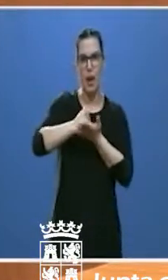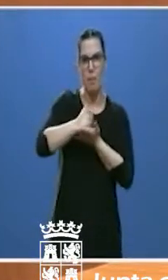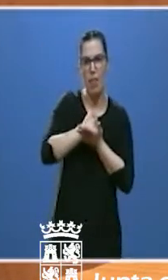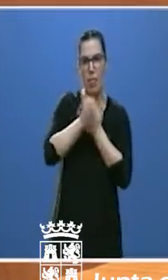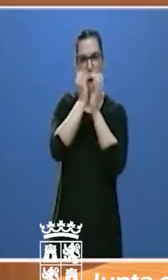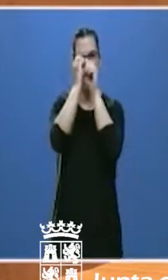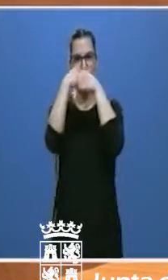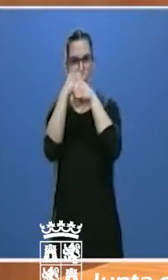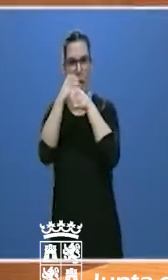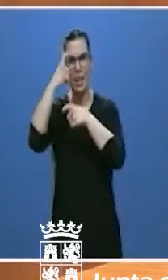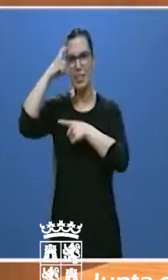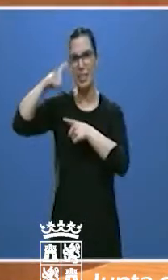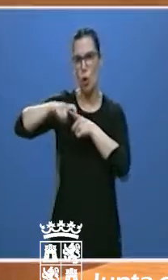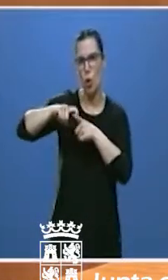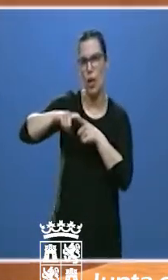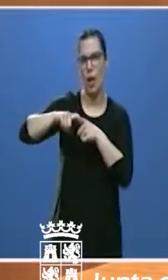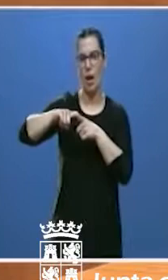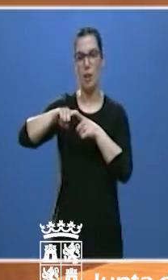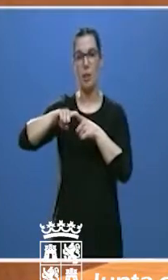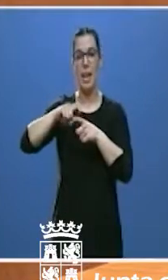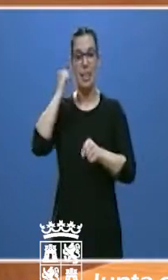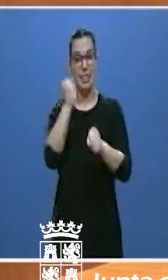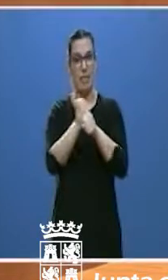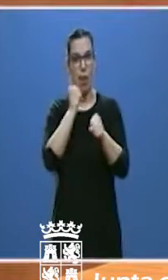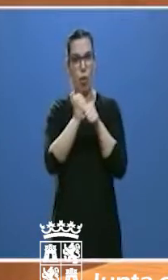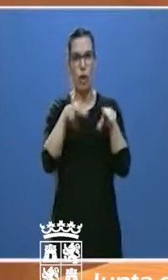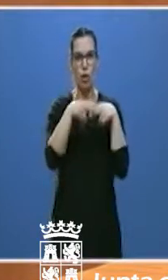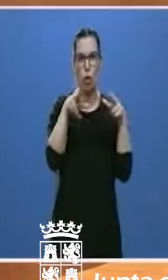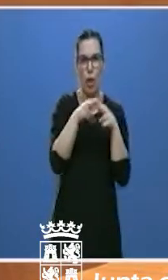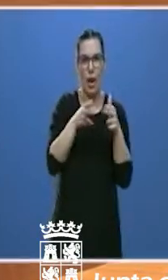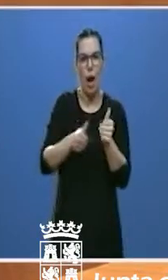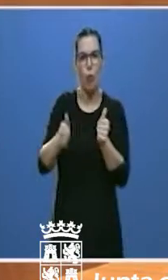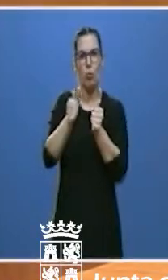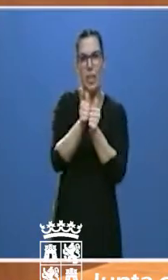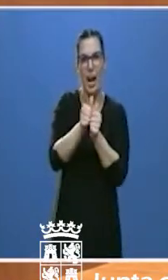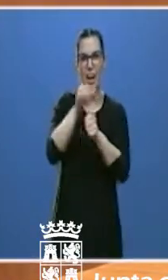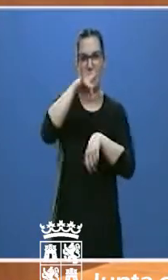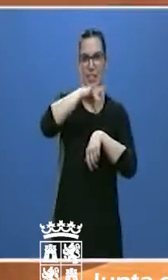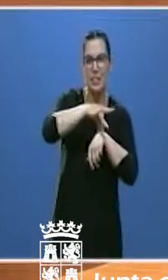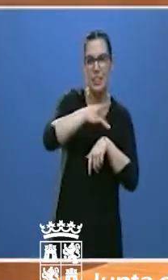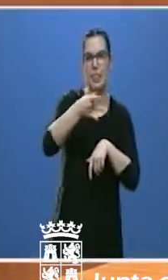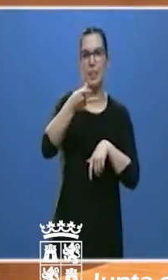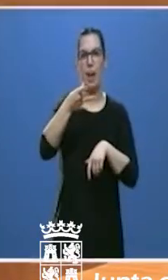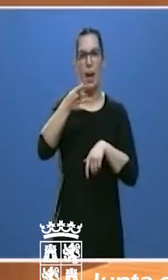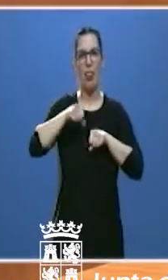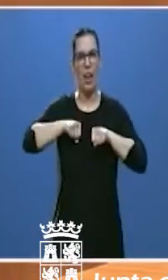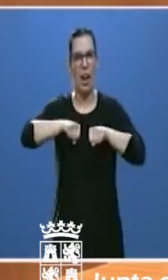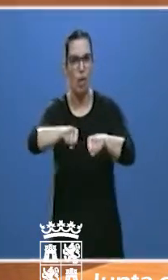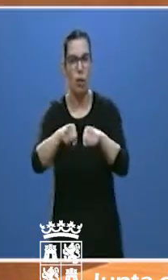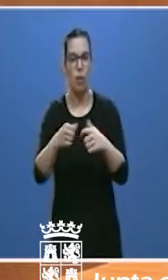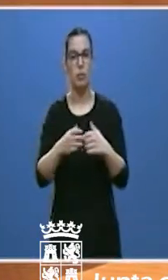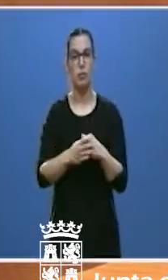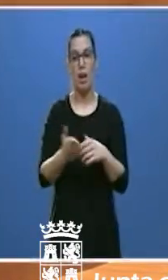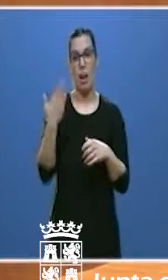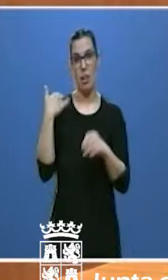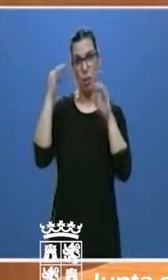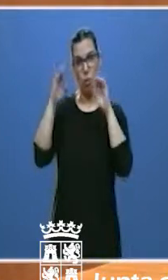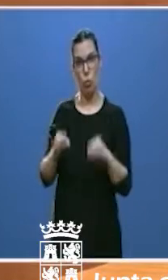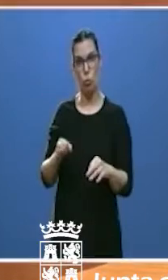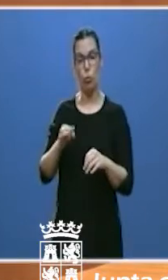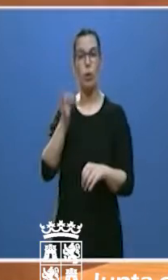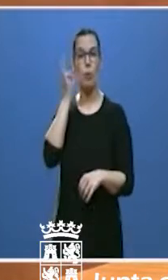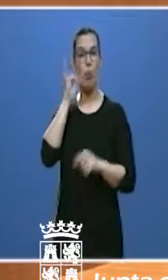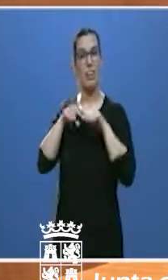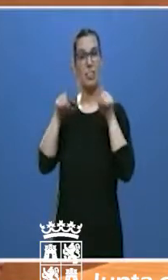biología, de psicología, trabajadores sociales, auxiliares de clínica, celadores. Ayer despedíamos a una celadora de